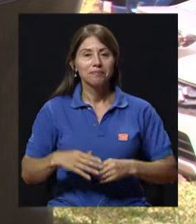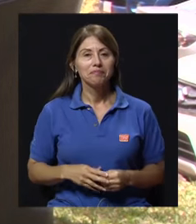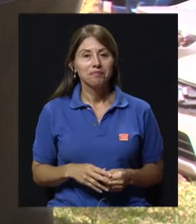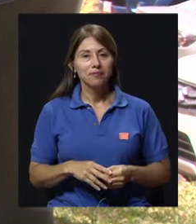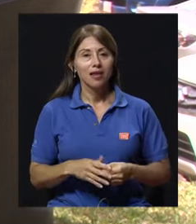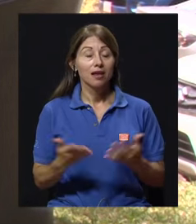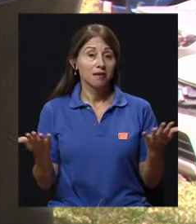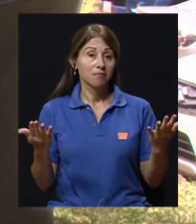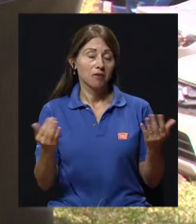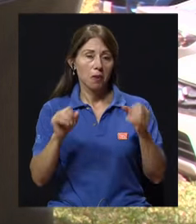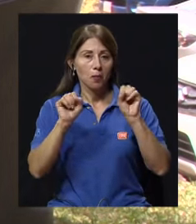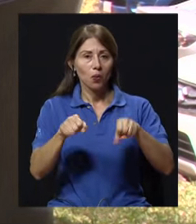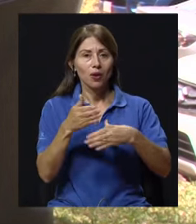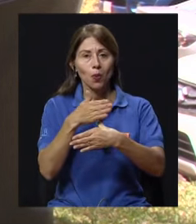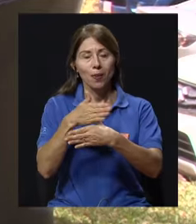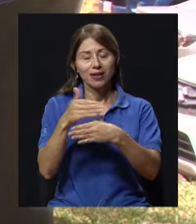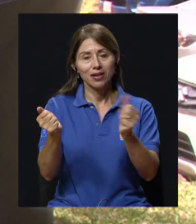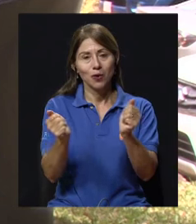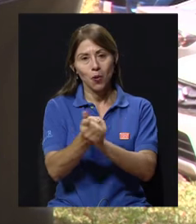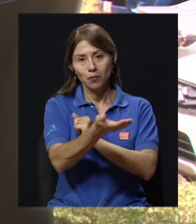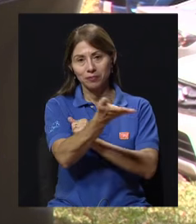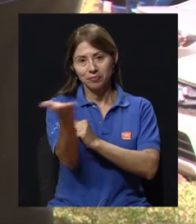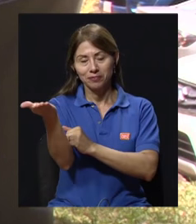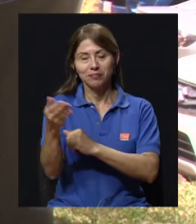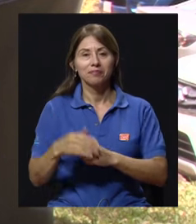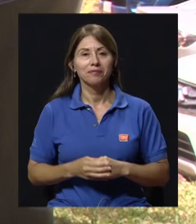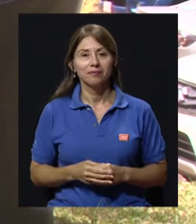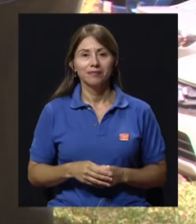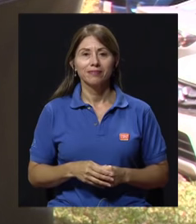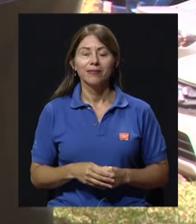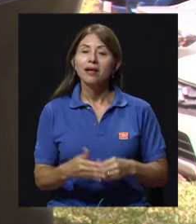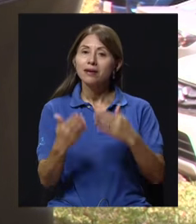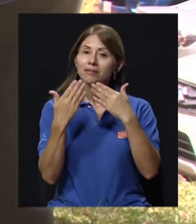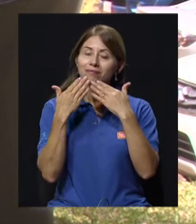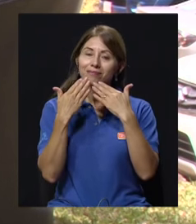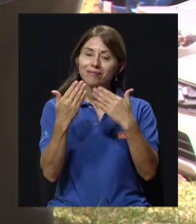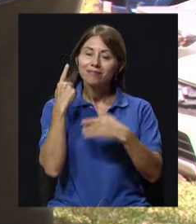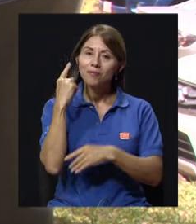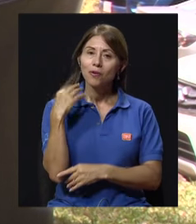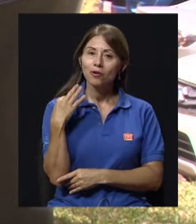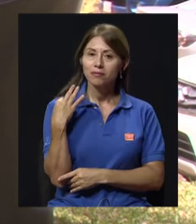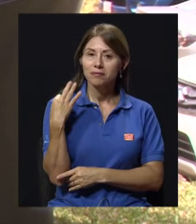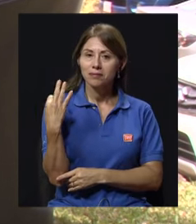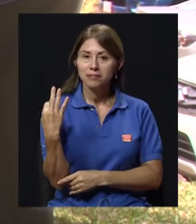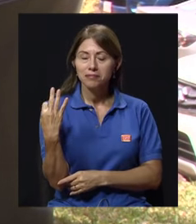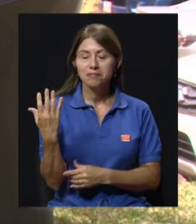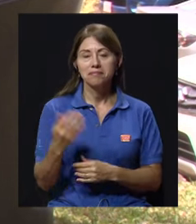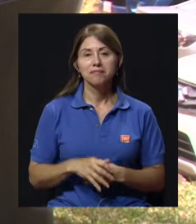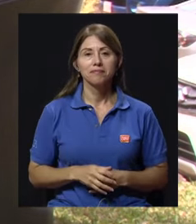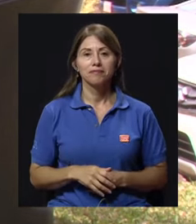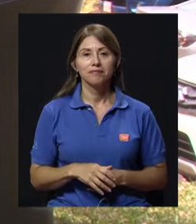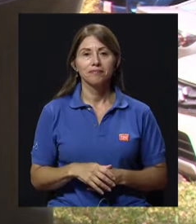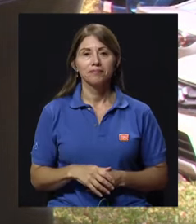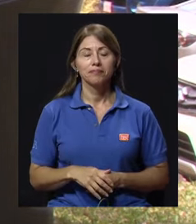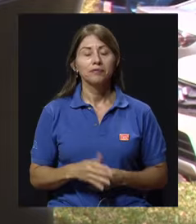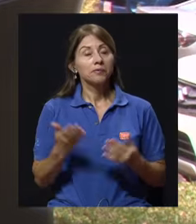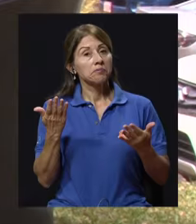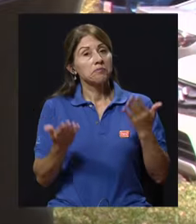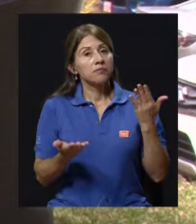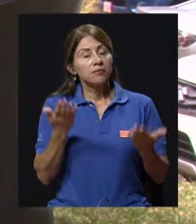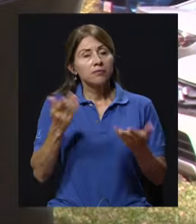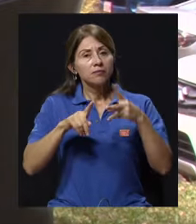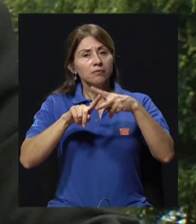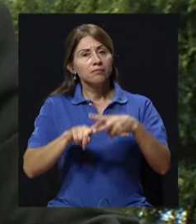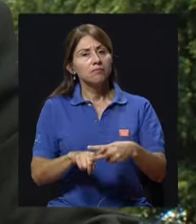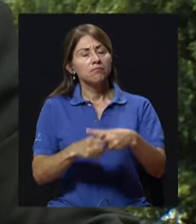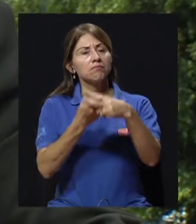de hoy y poder compartir este ratito con nuestros televidentes. Muchísimas gracias por la invitación. Tal vez, Maribel, voy a